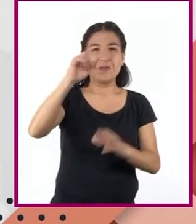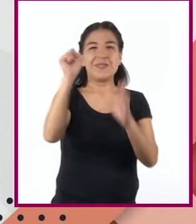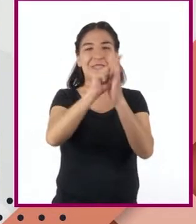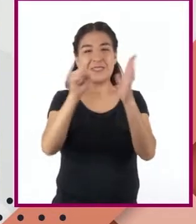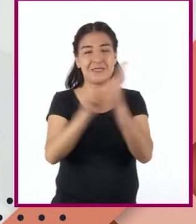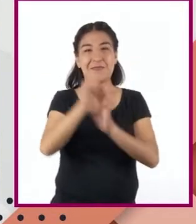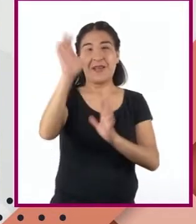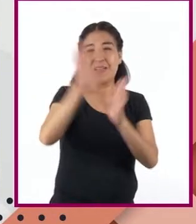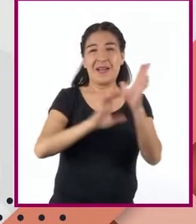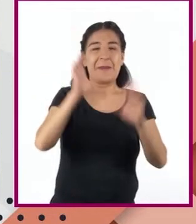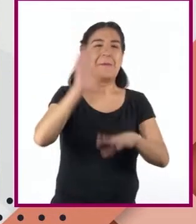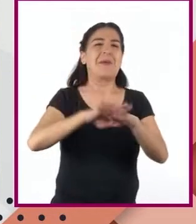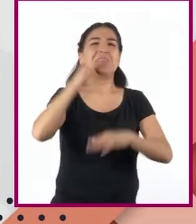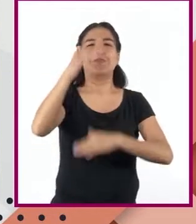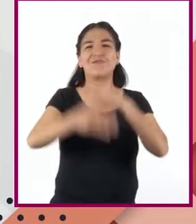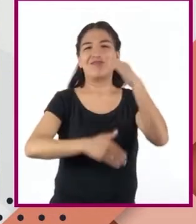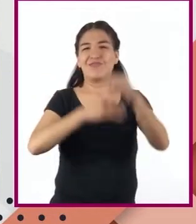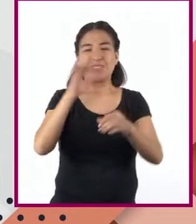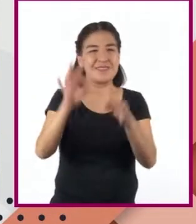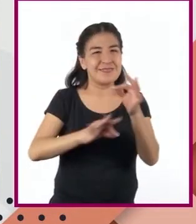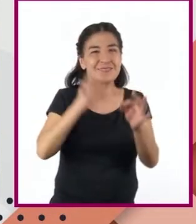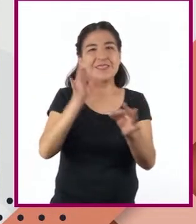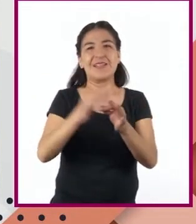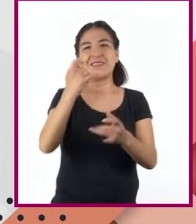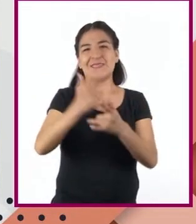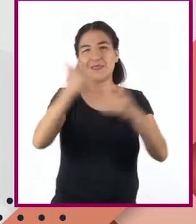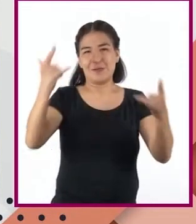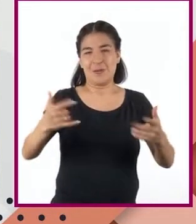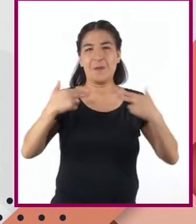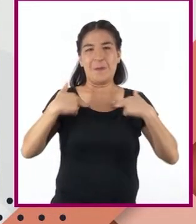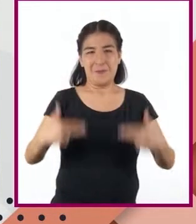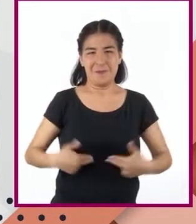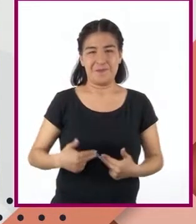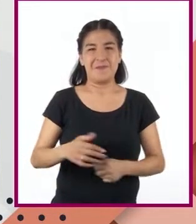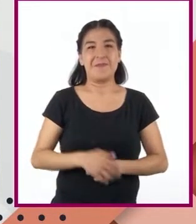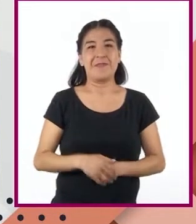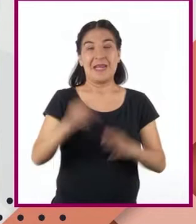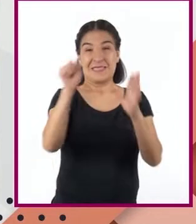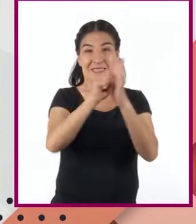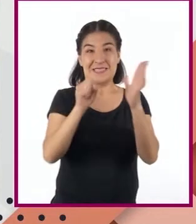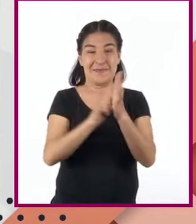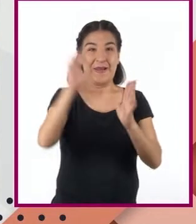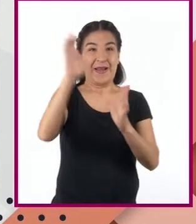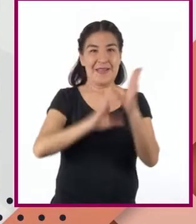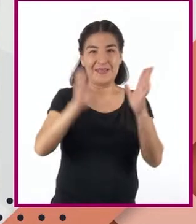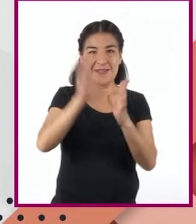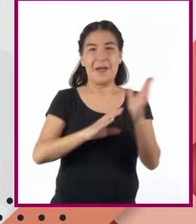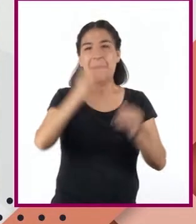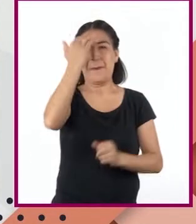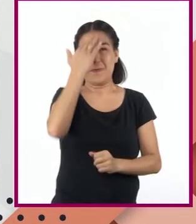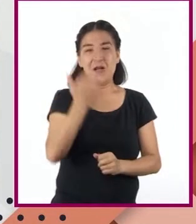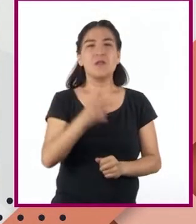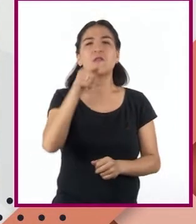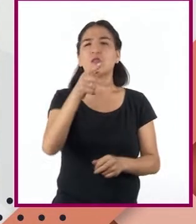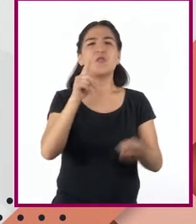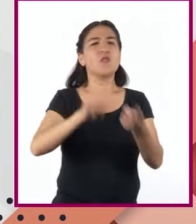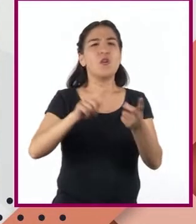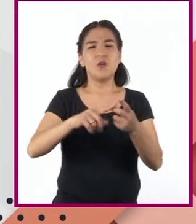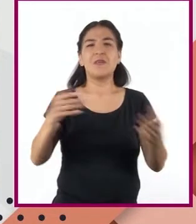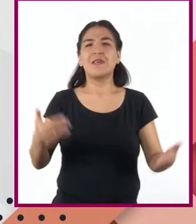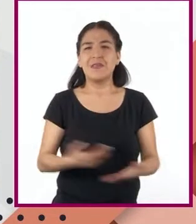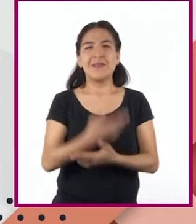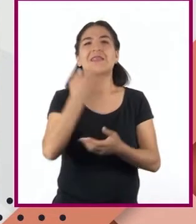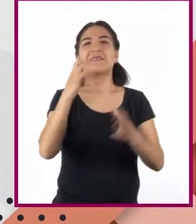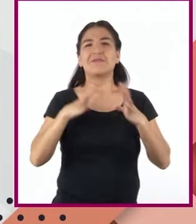avanzados y exactos en la historia de la humanidad. El sistema de calendario maya tiene sus raíces en antiguas